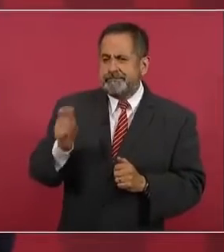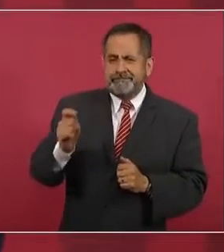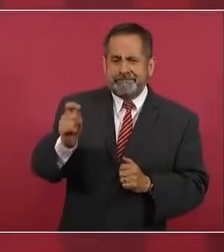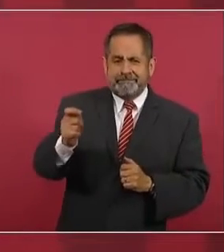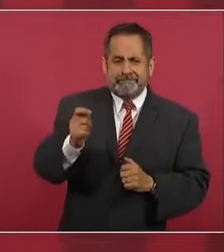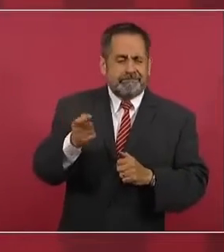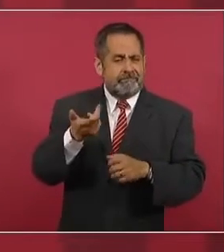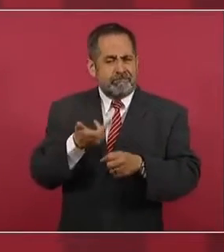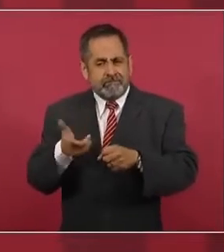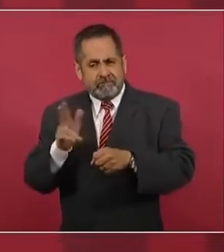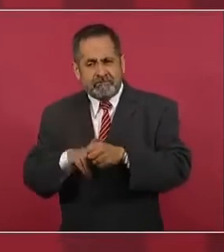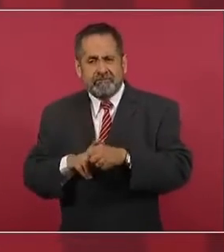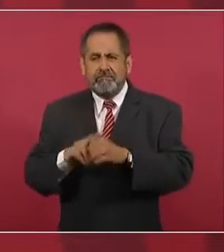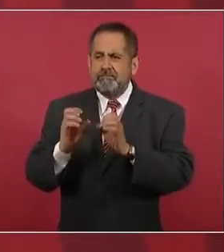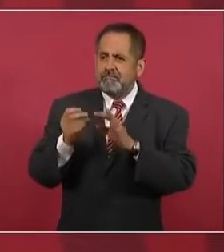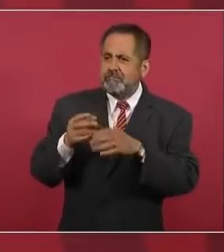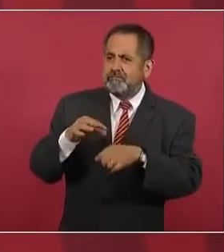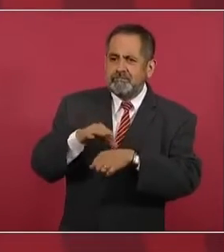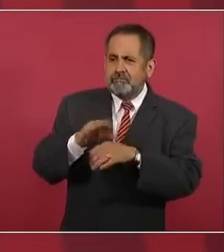pública.